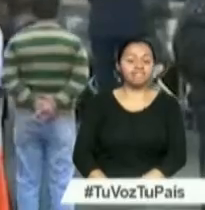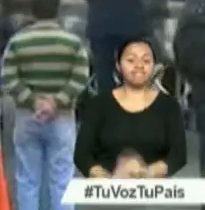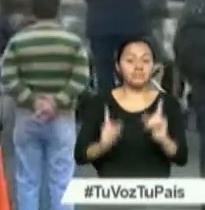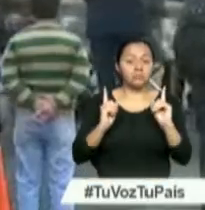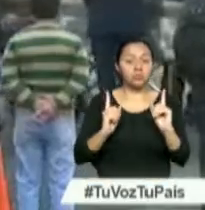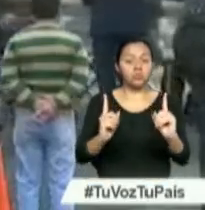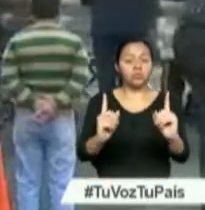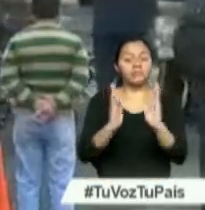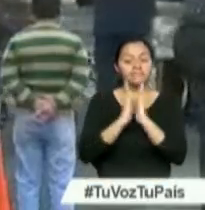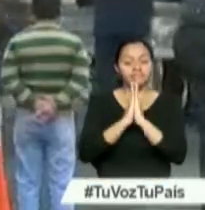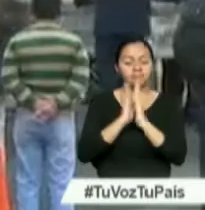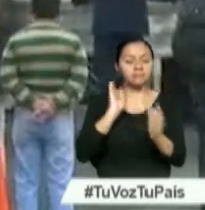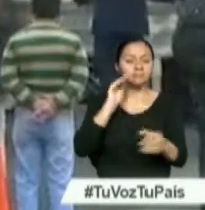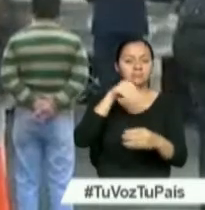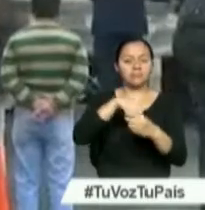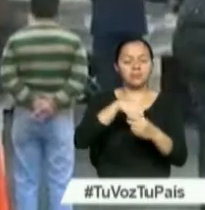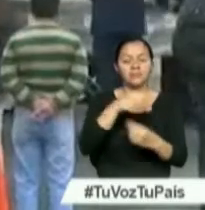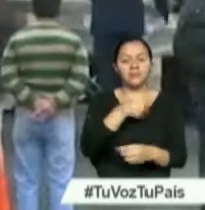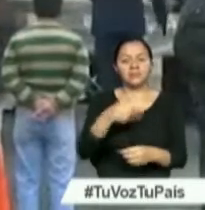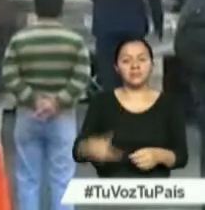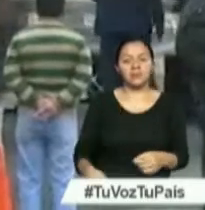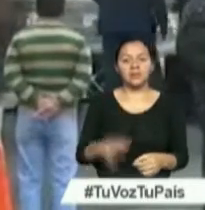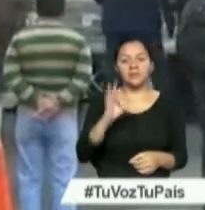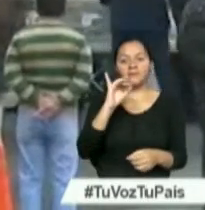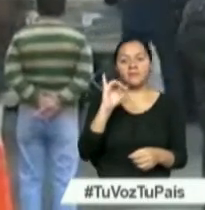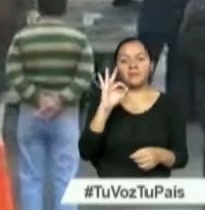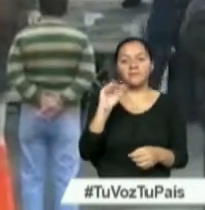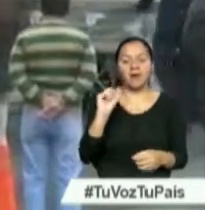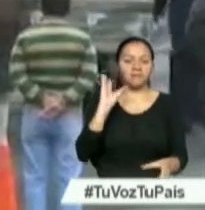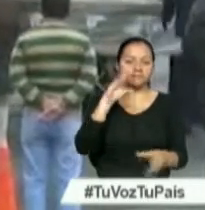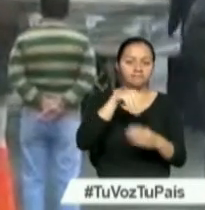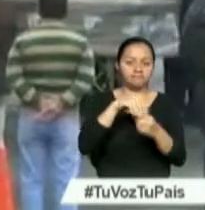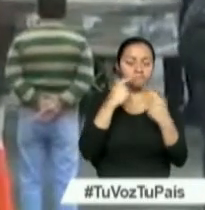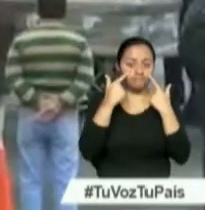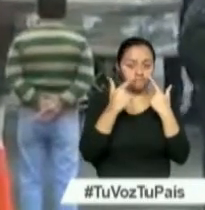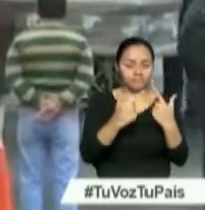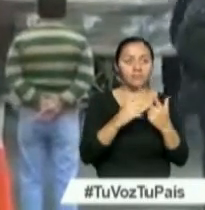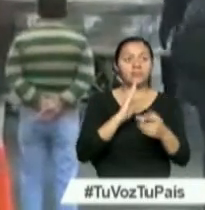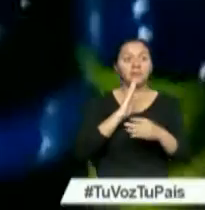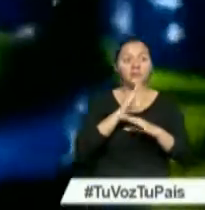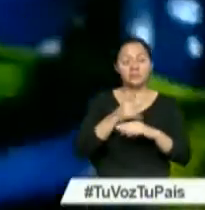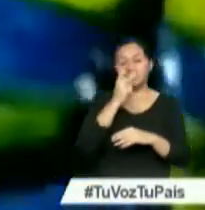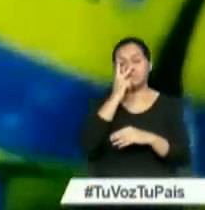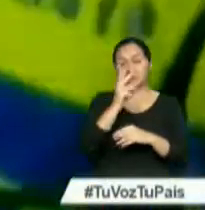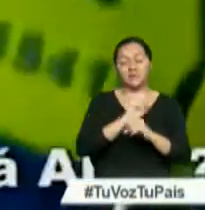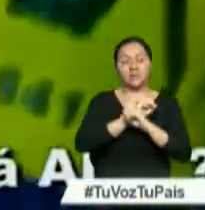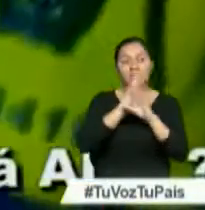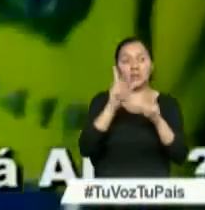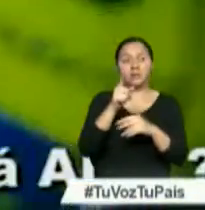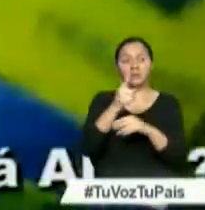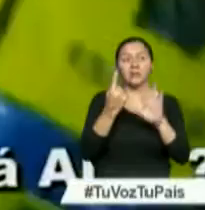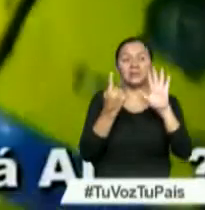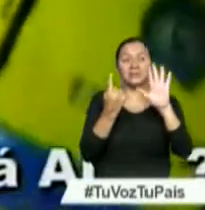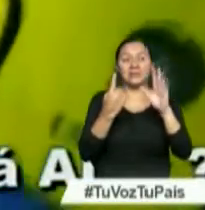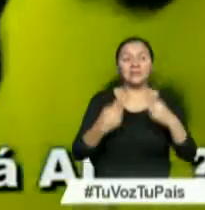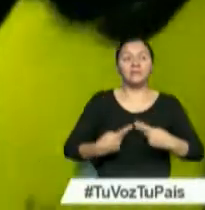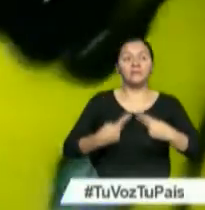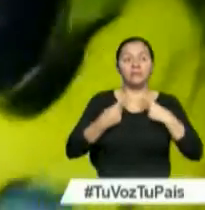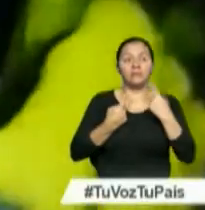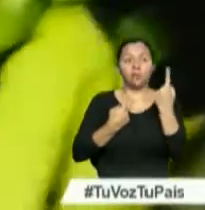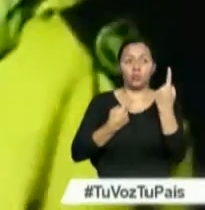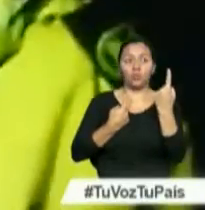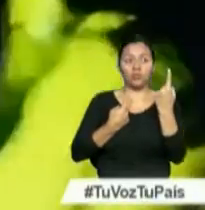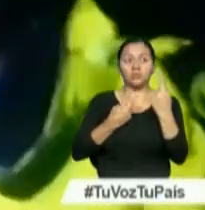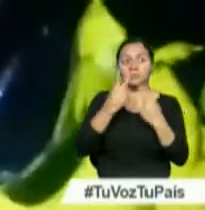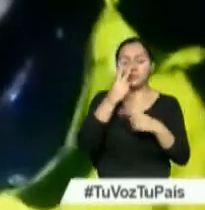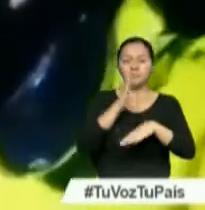sábado acudirá el presidente de la FIFA, Gianni Infantino. Las siguientes imágenes muestran a uno de los seis supervivientes de la tragedia